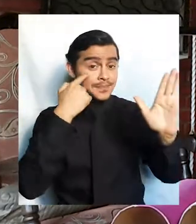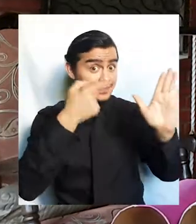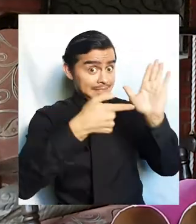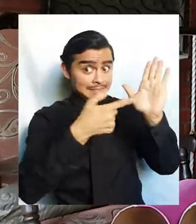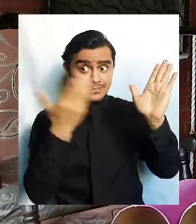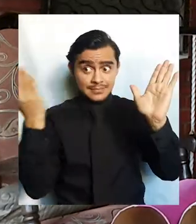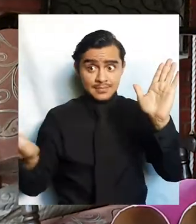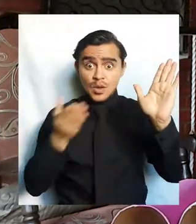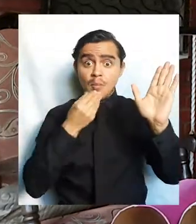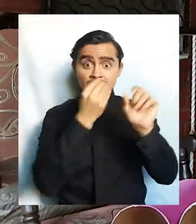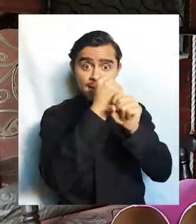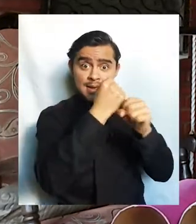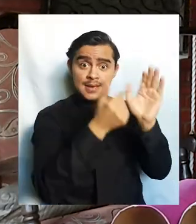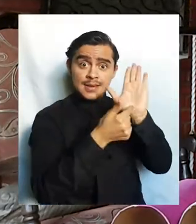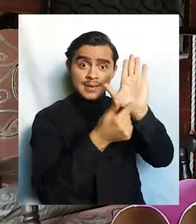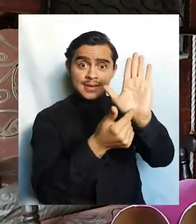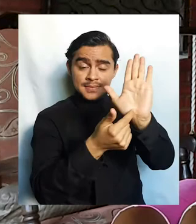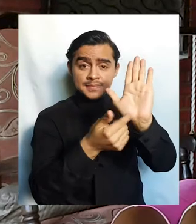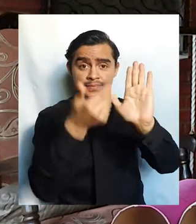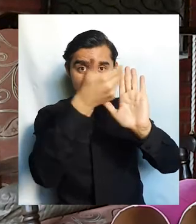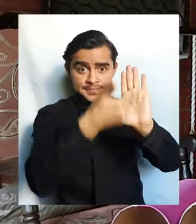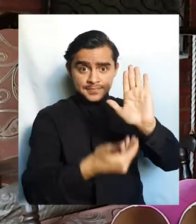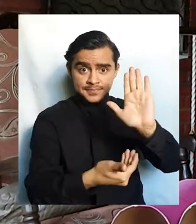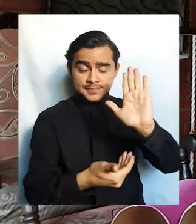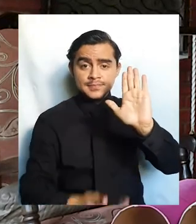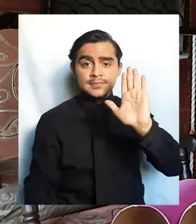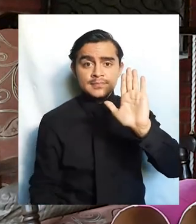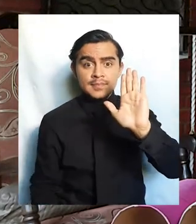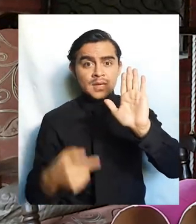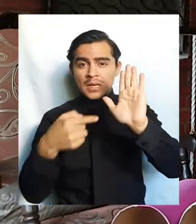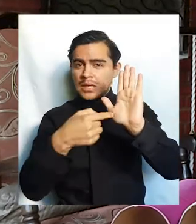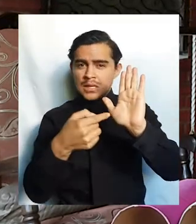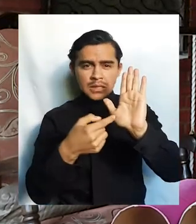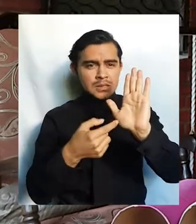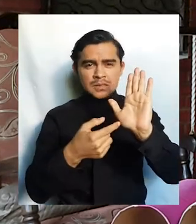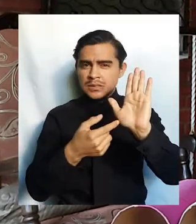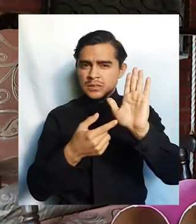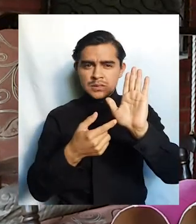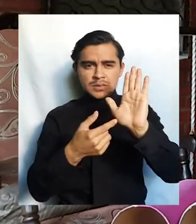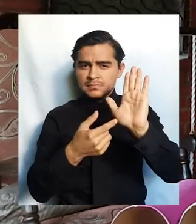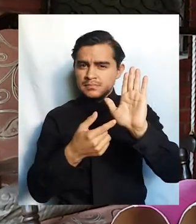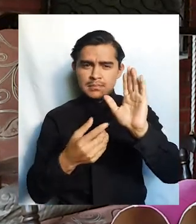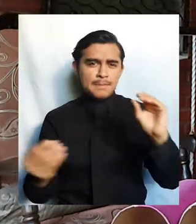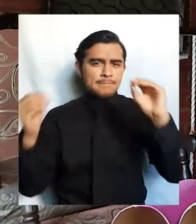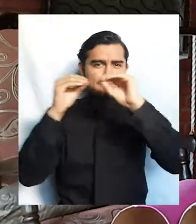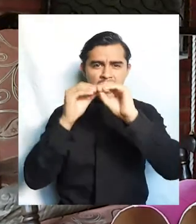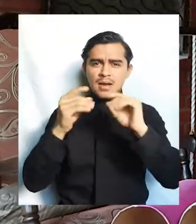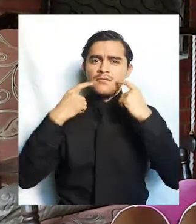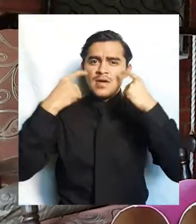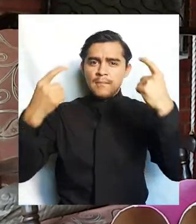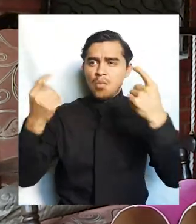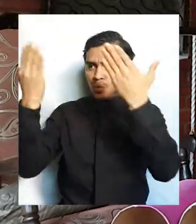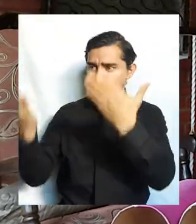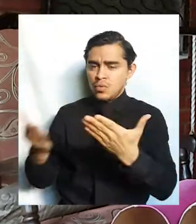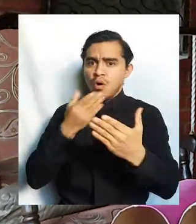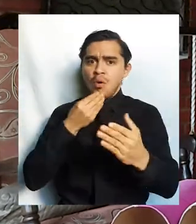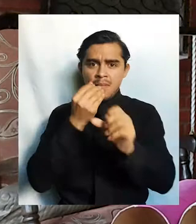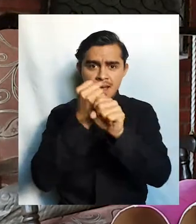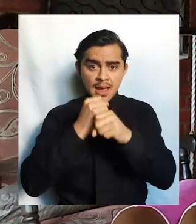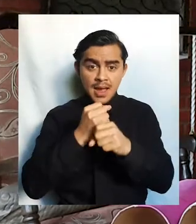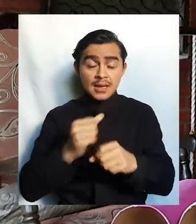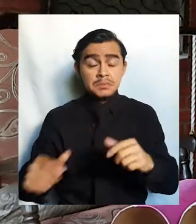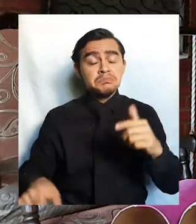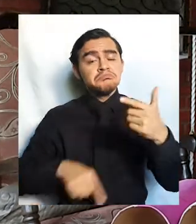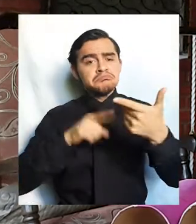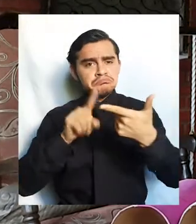obra que se llama La persistencia de las memorias. Esta es una de las obras más famosas de Dalí. También elegí